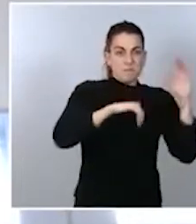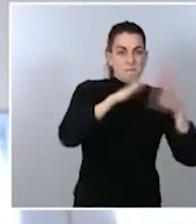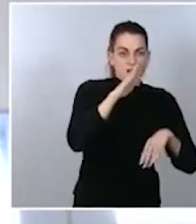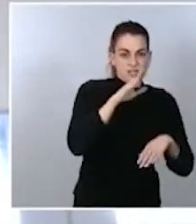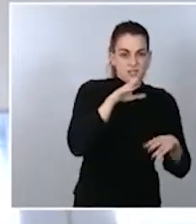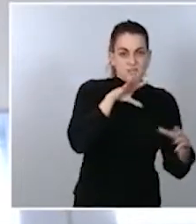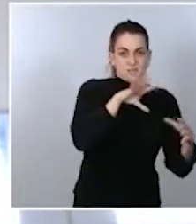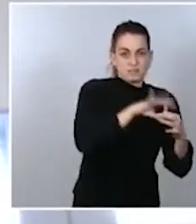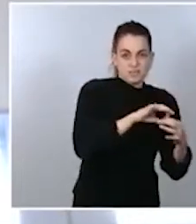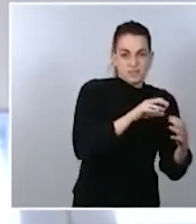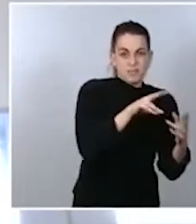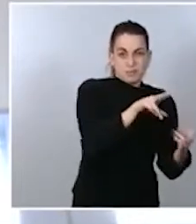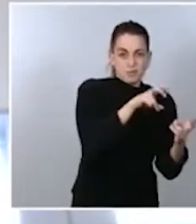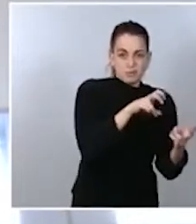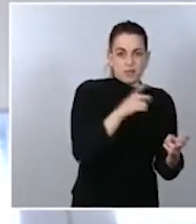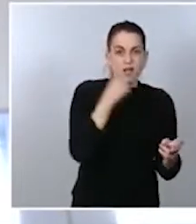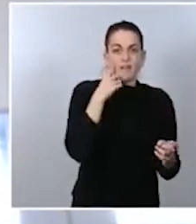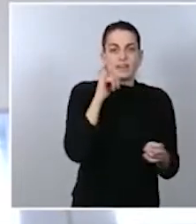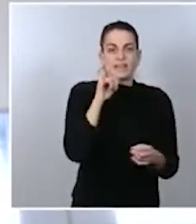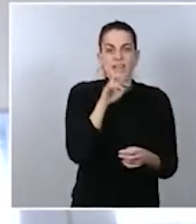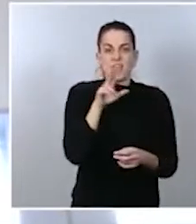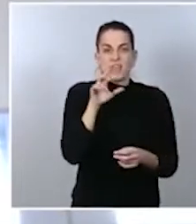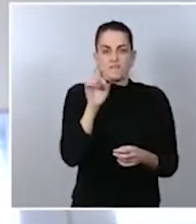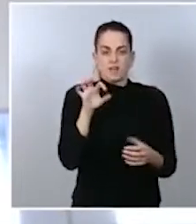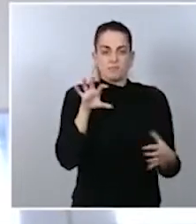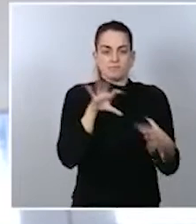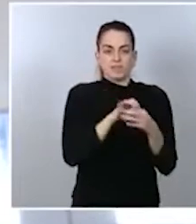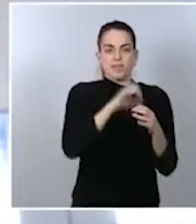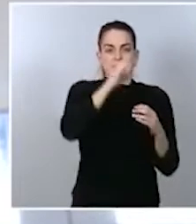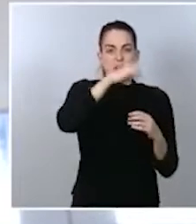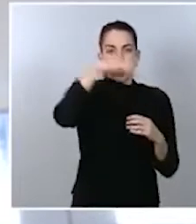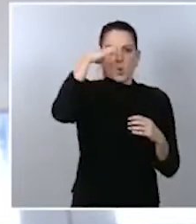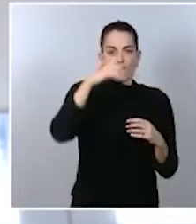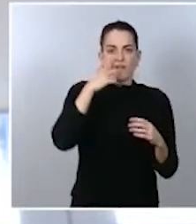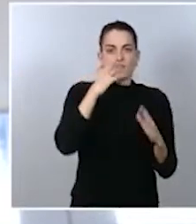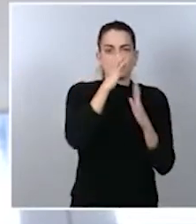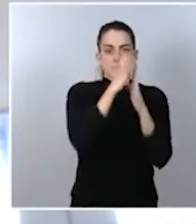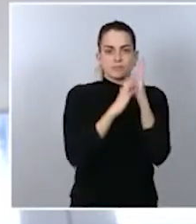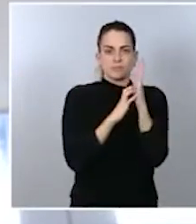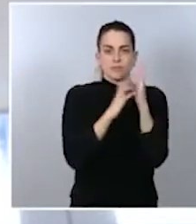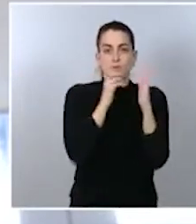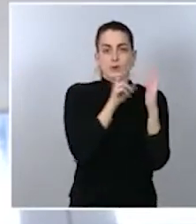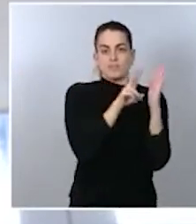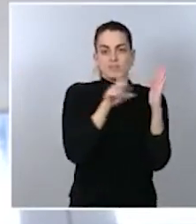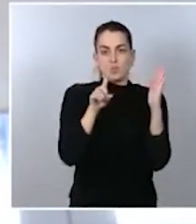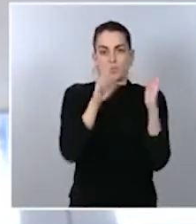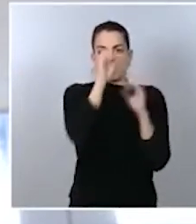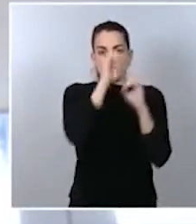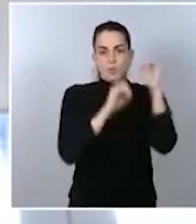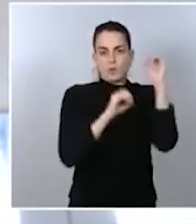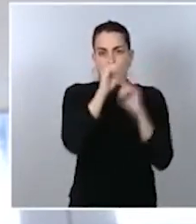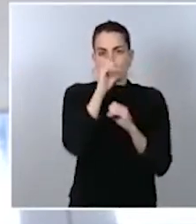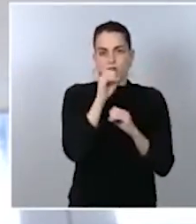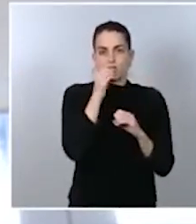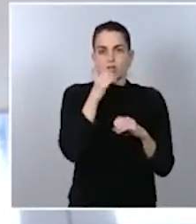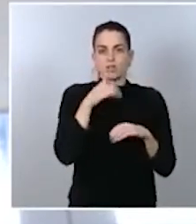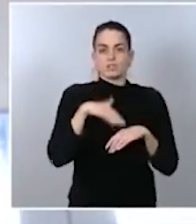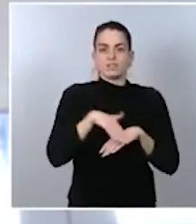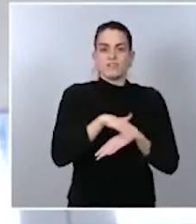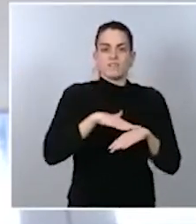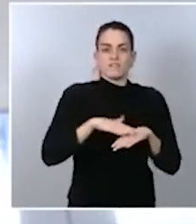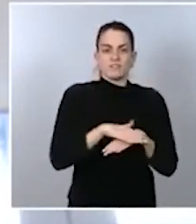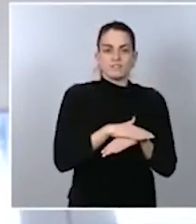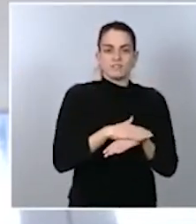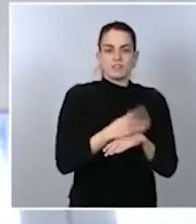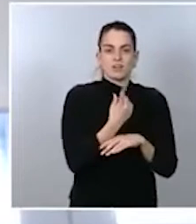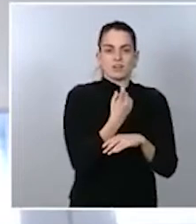plantea reducir el IVA de la luz que está grabado al 21% y no como un bien de primera necesidad que es lo que es para la mayoría de los